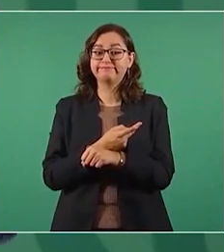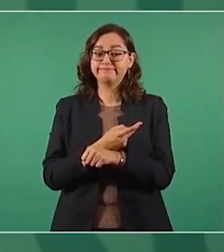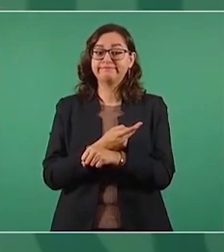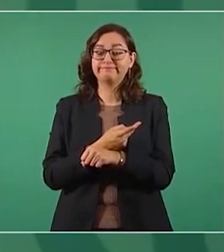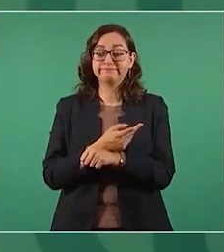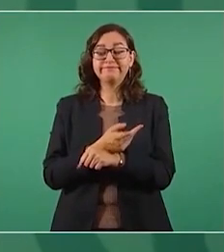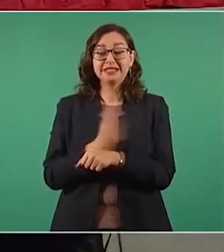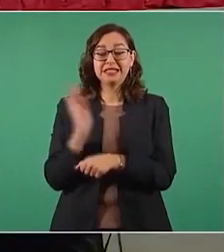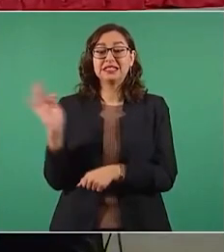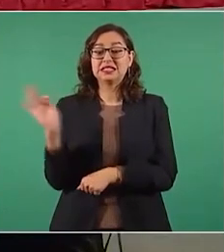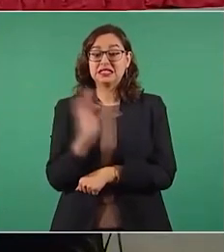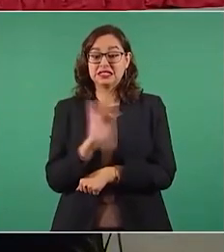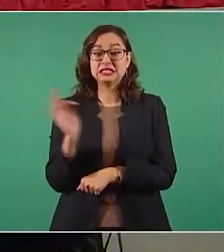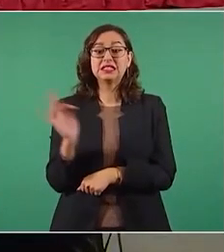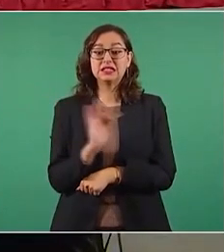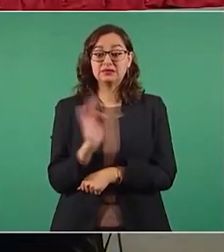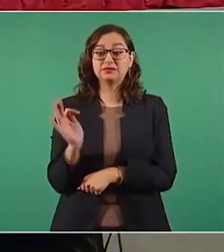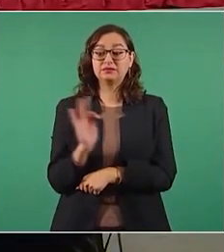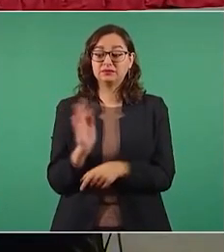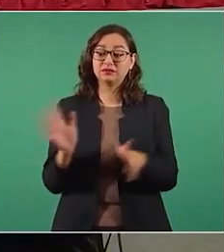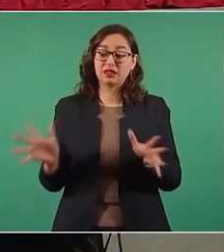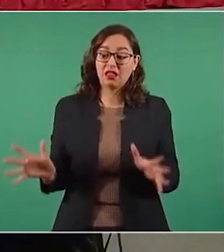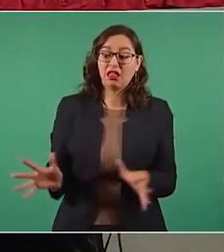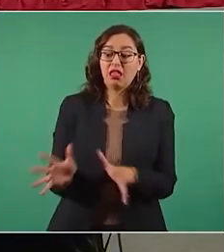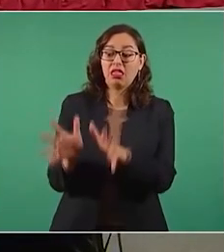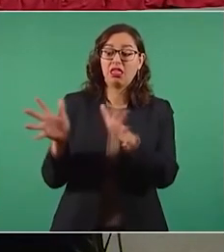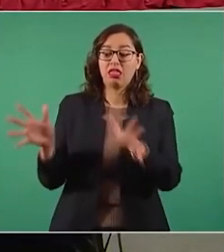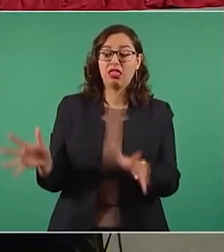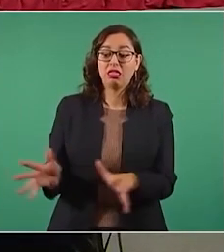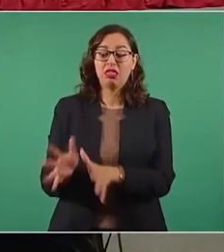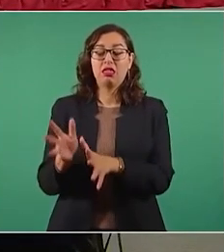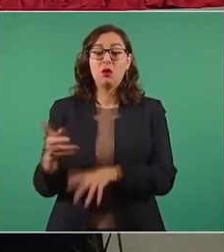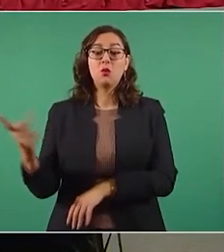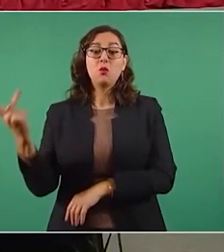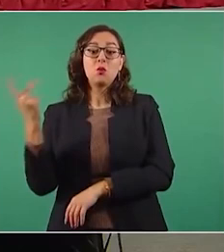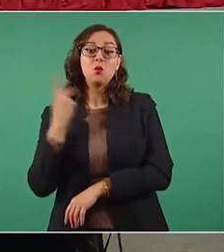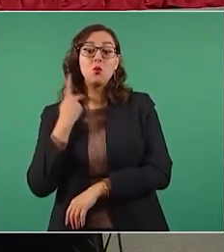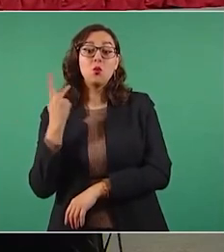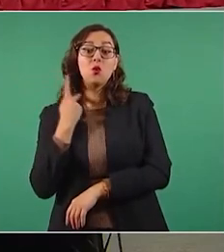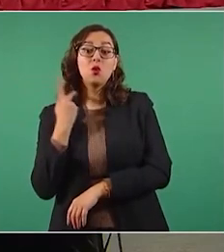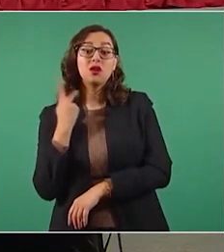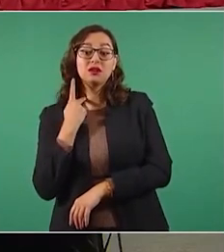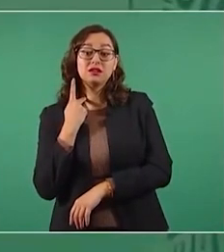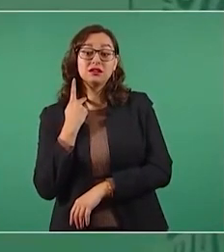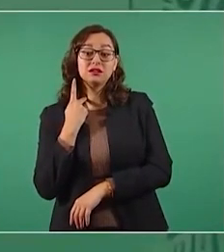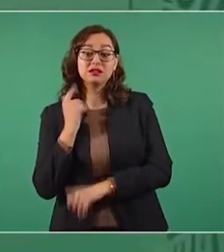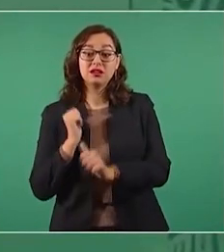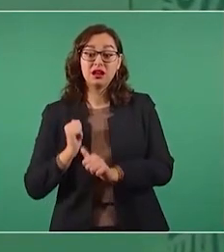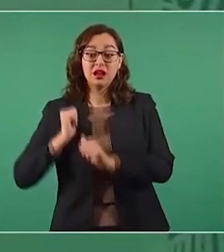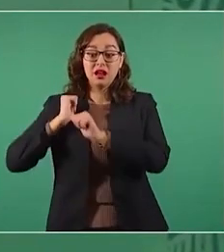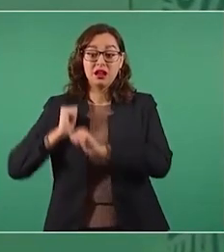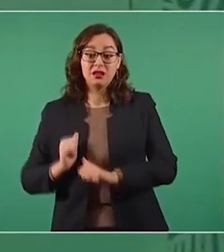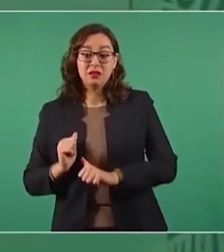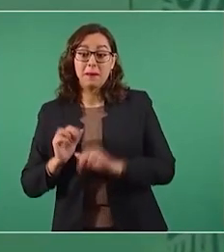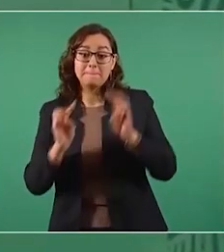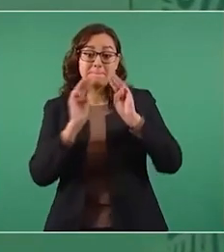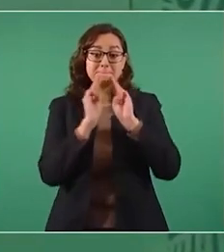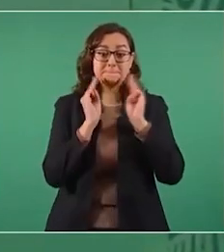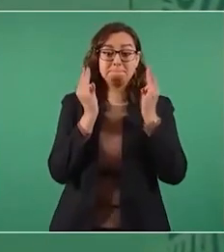porque hicieron alianza política con la delincuencia